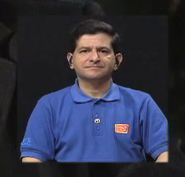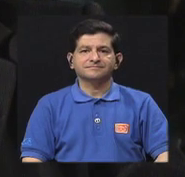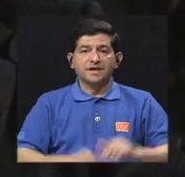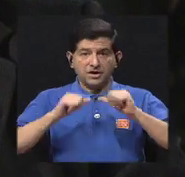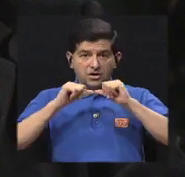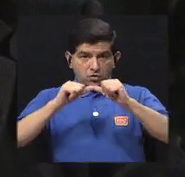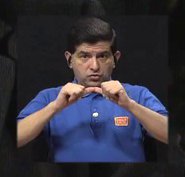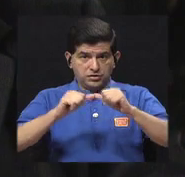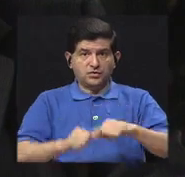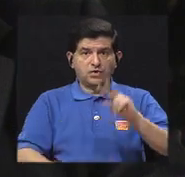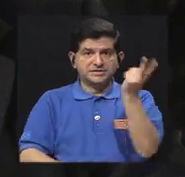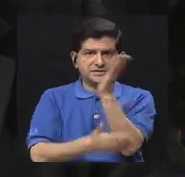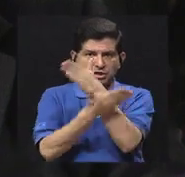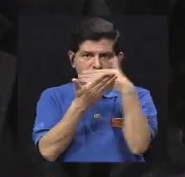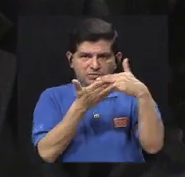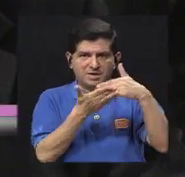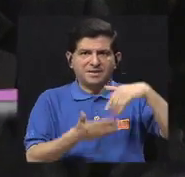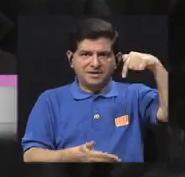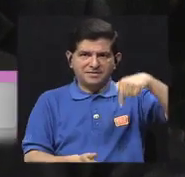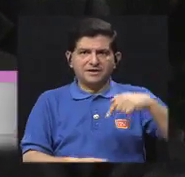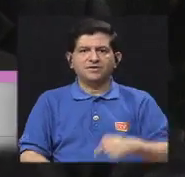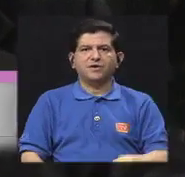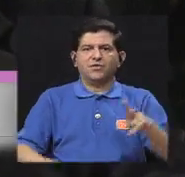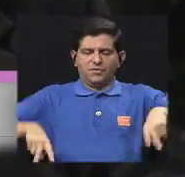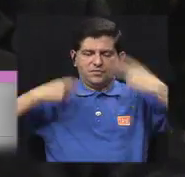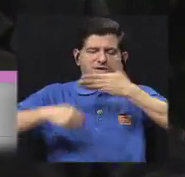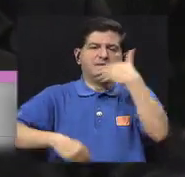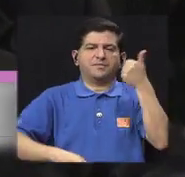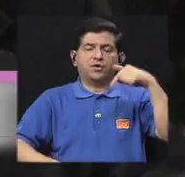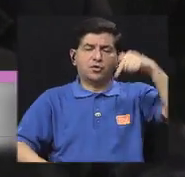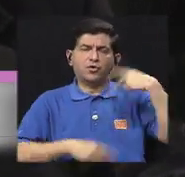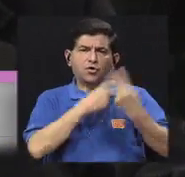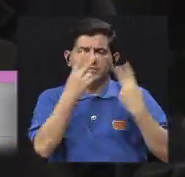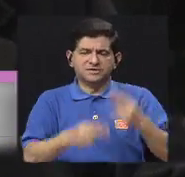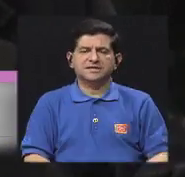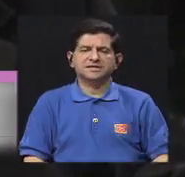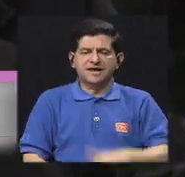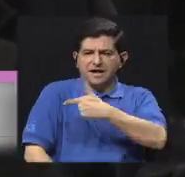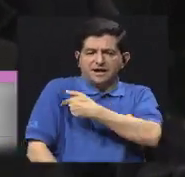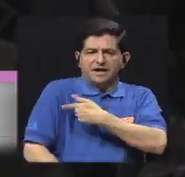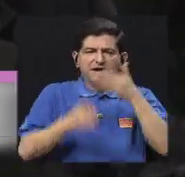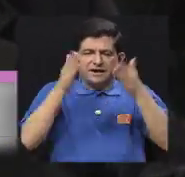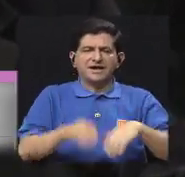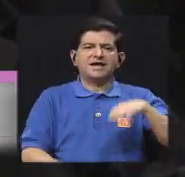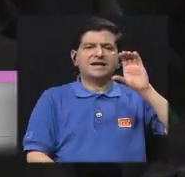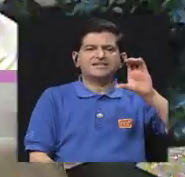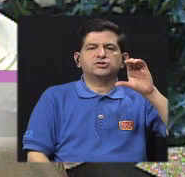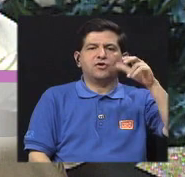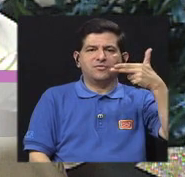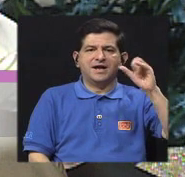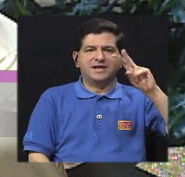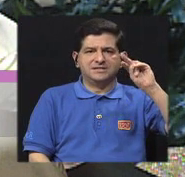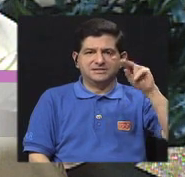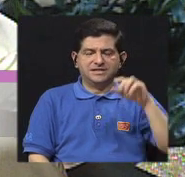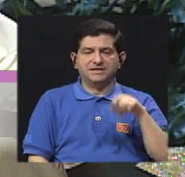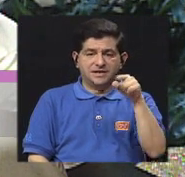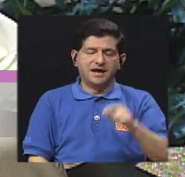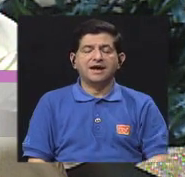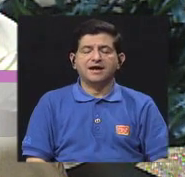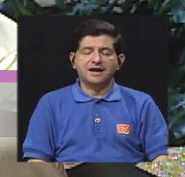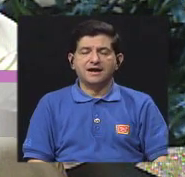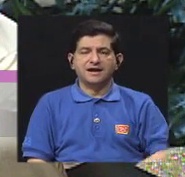Continuamos con nuestro segundo segmento de Vivir Mejor y hoy contamos con la visita del enfermero Cristóbal Chin. Él es magíster en